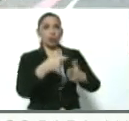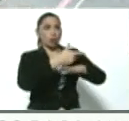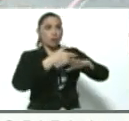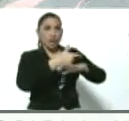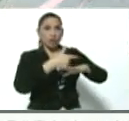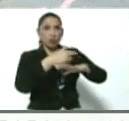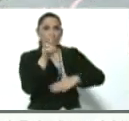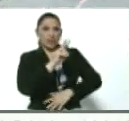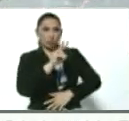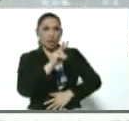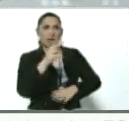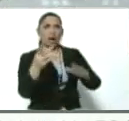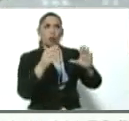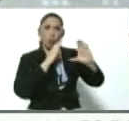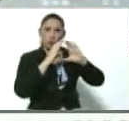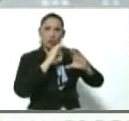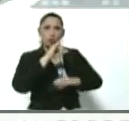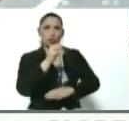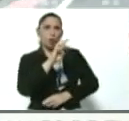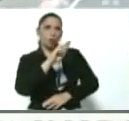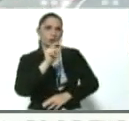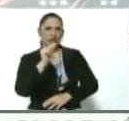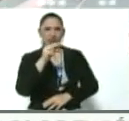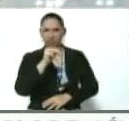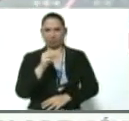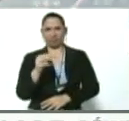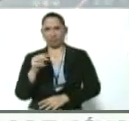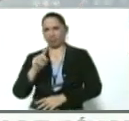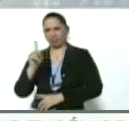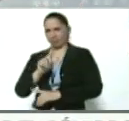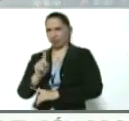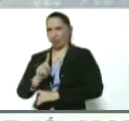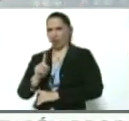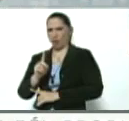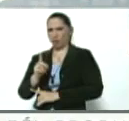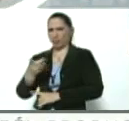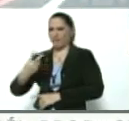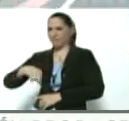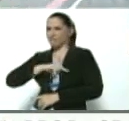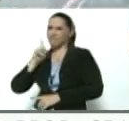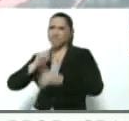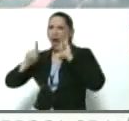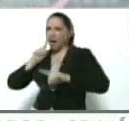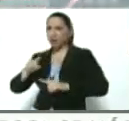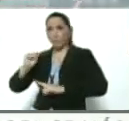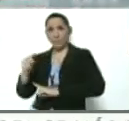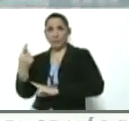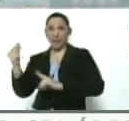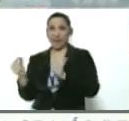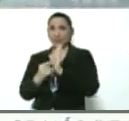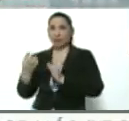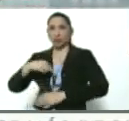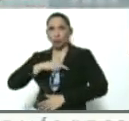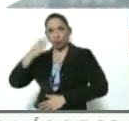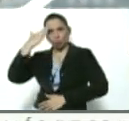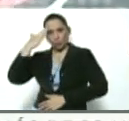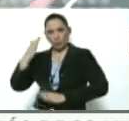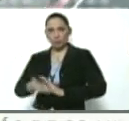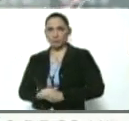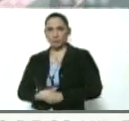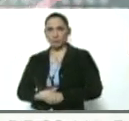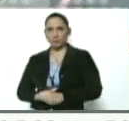comunicó con Gudró? No, eso es absolutamente falso. La primera vez que nosotros supimos que